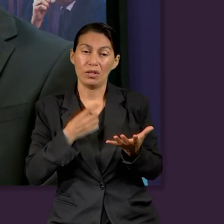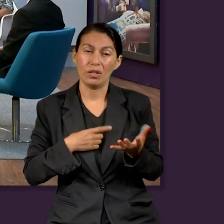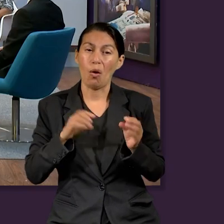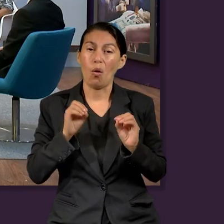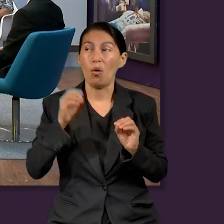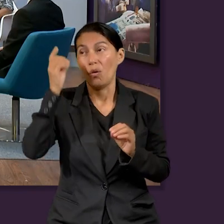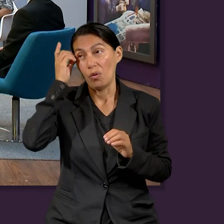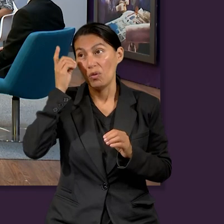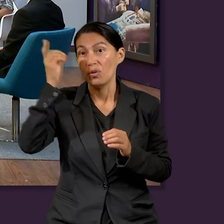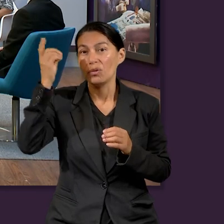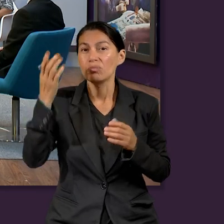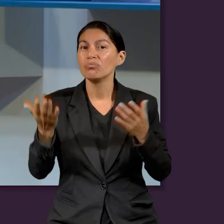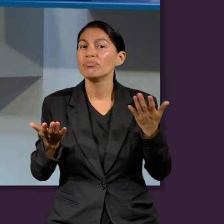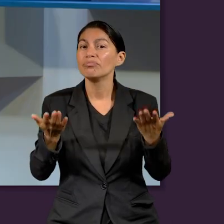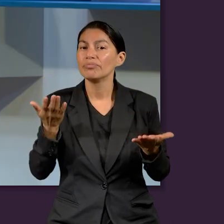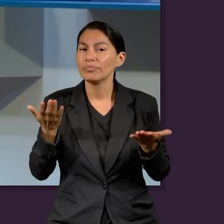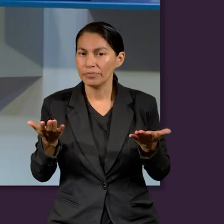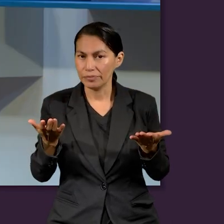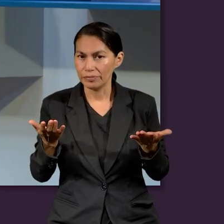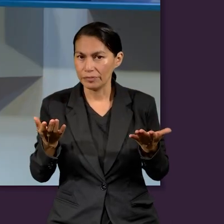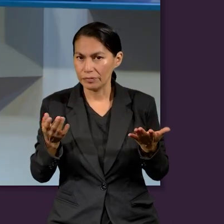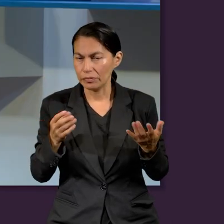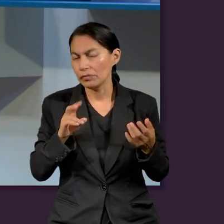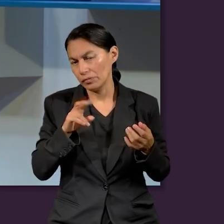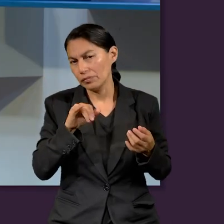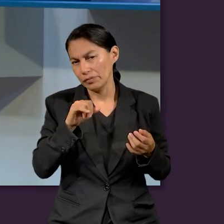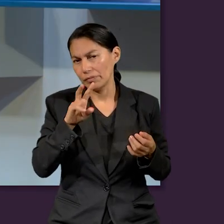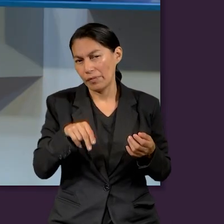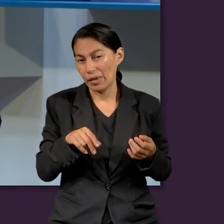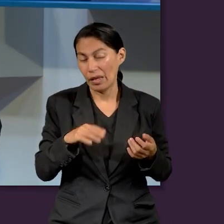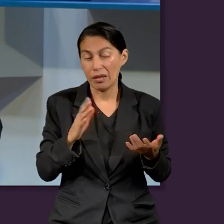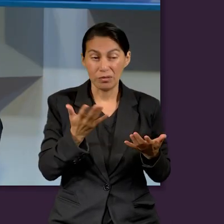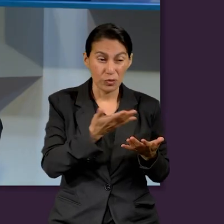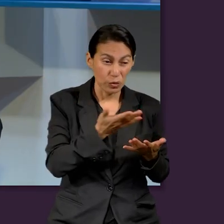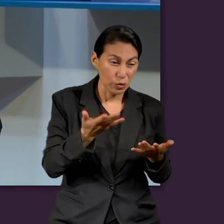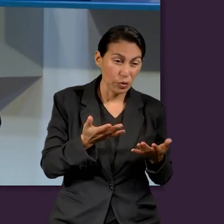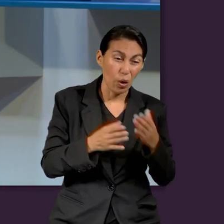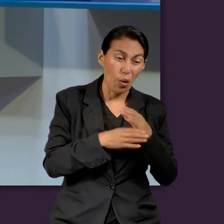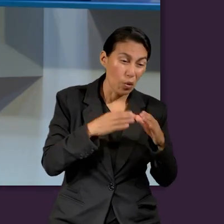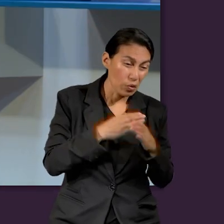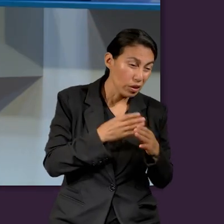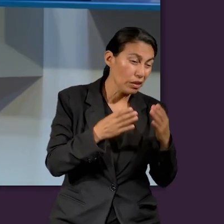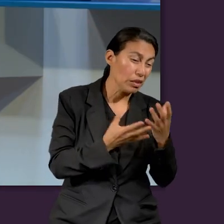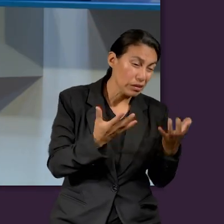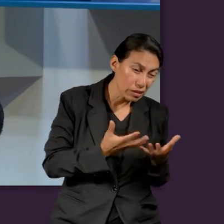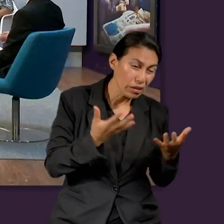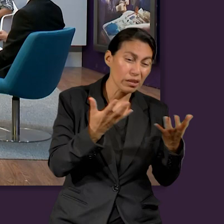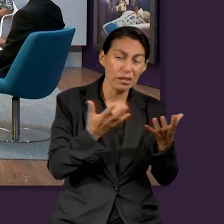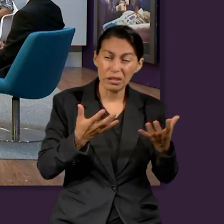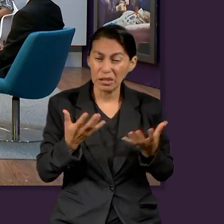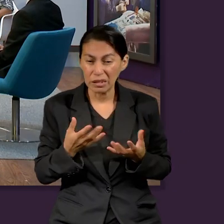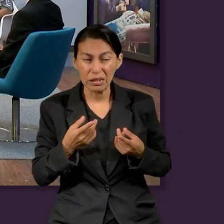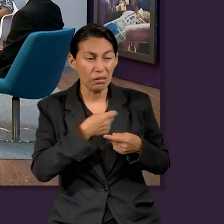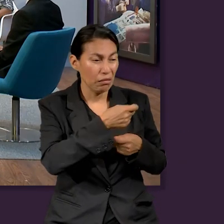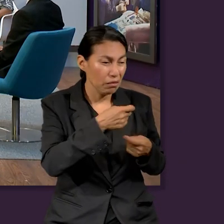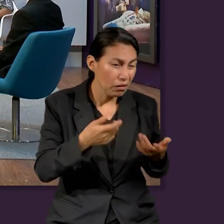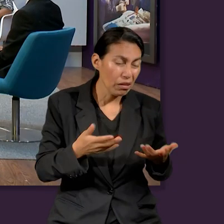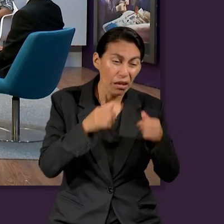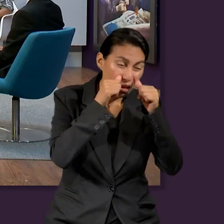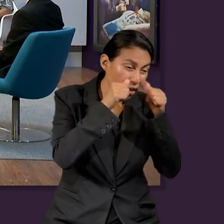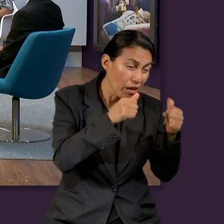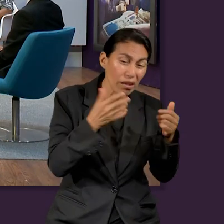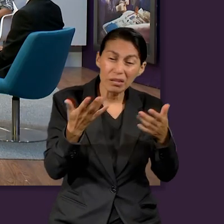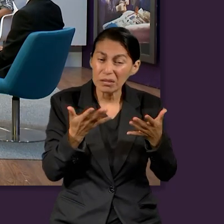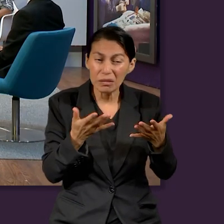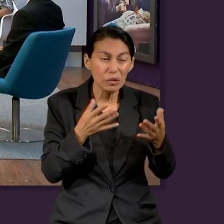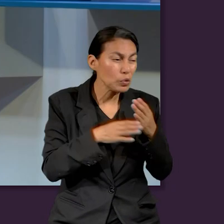Así es. Hay un dicho que dice, ¿no? El que mucho abarca, poco aprieta. Es decir, podemos estar en muchas cosas, pero repartir